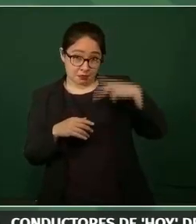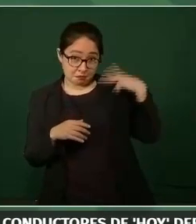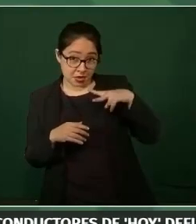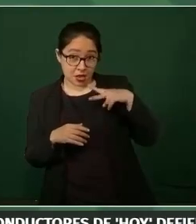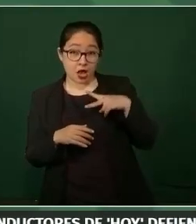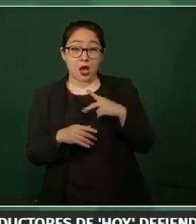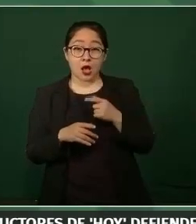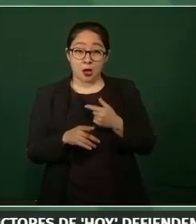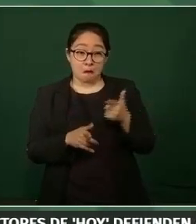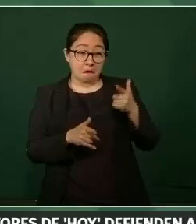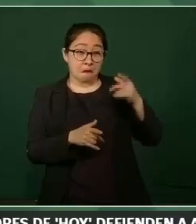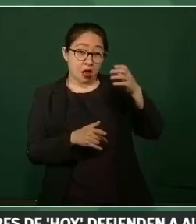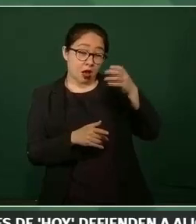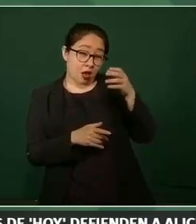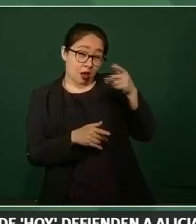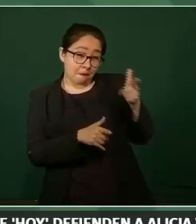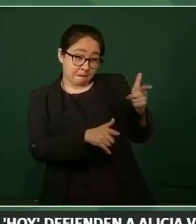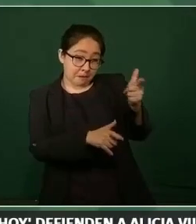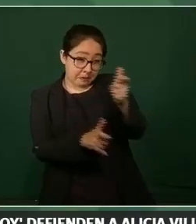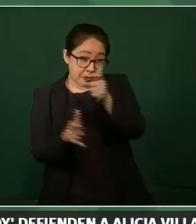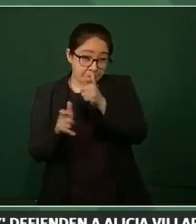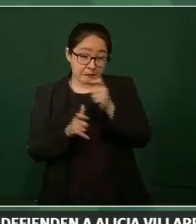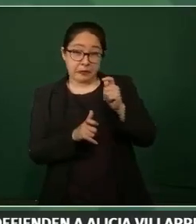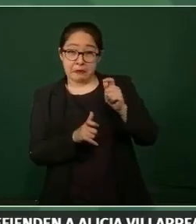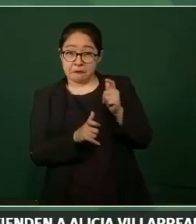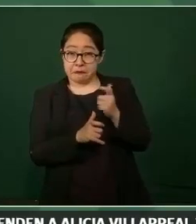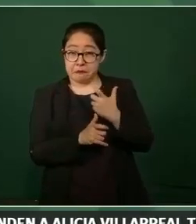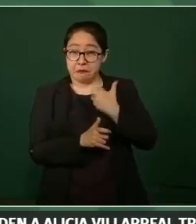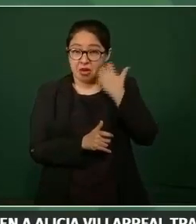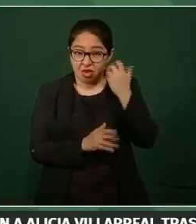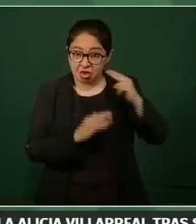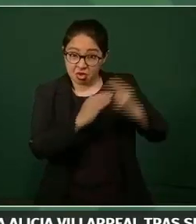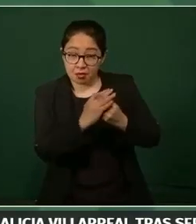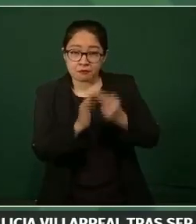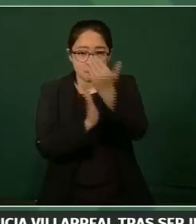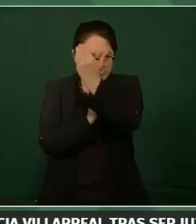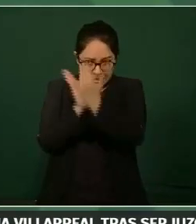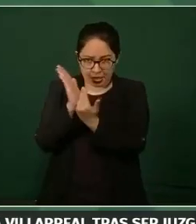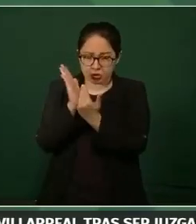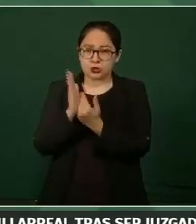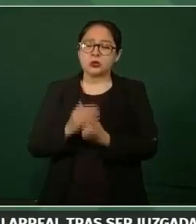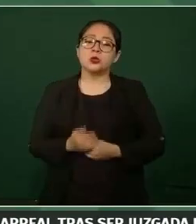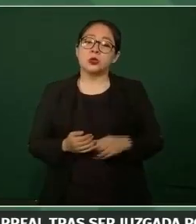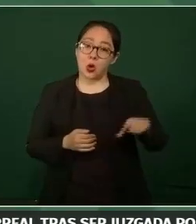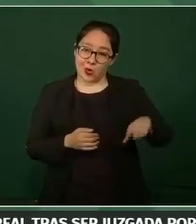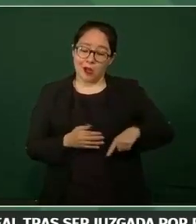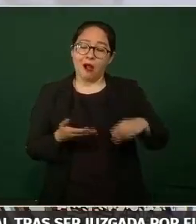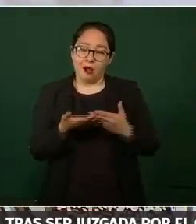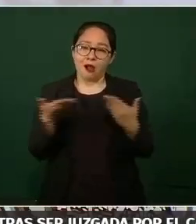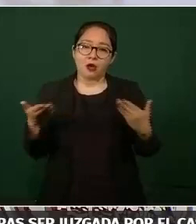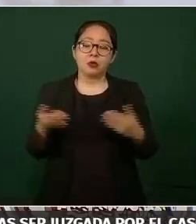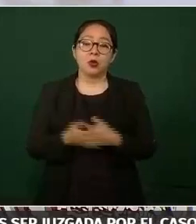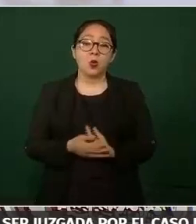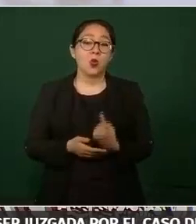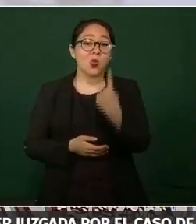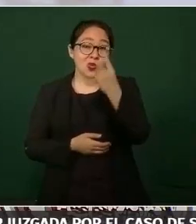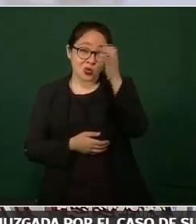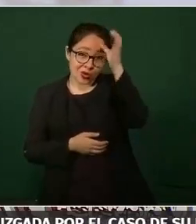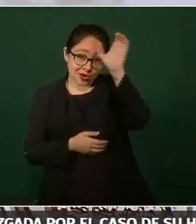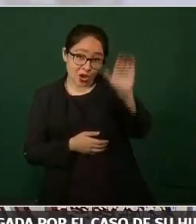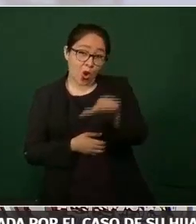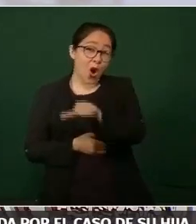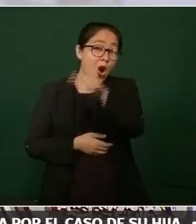este gobierno. Y también decir que uno de los delitos, otros de los